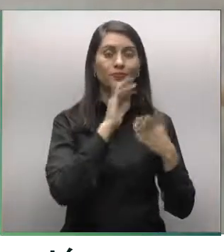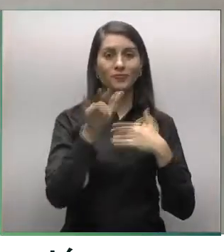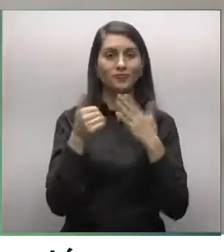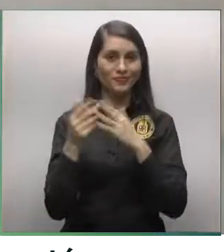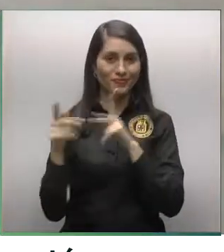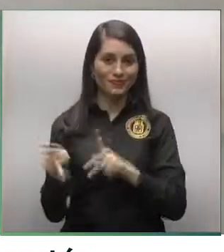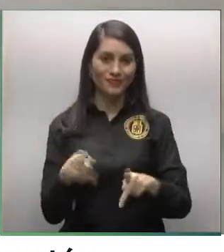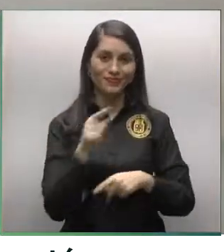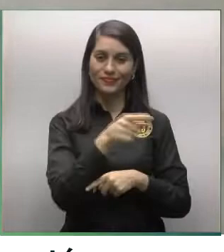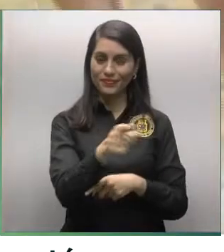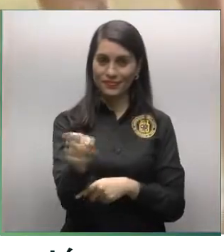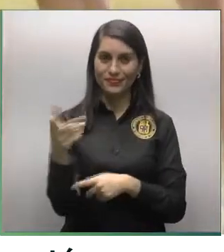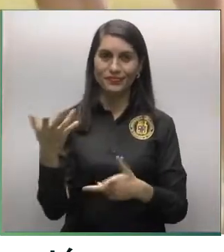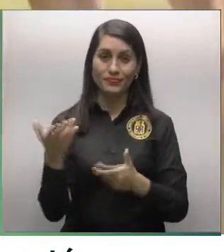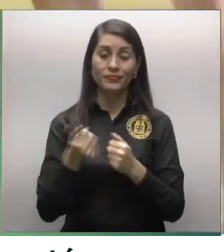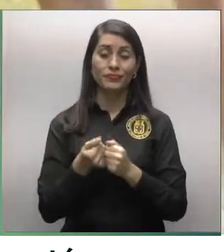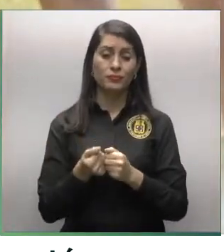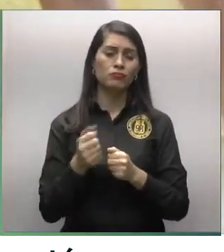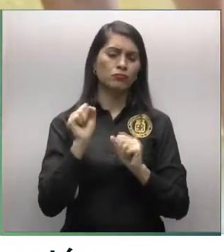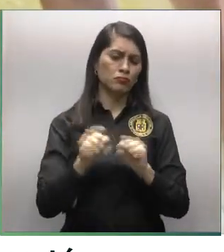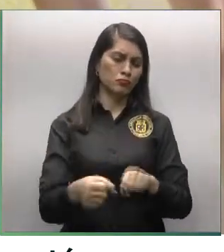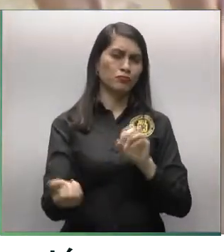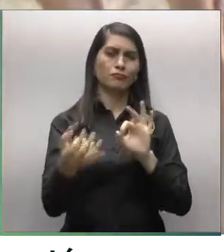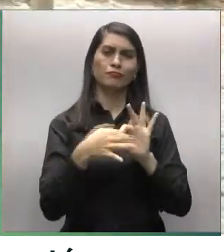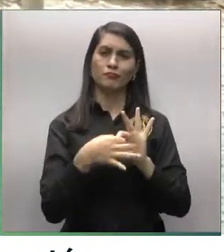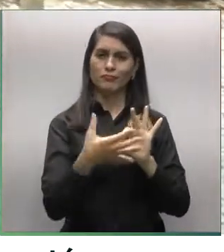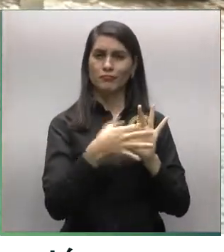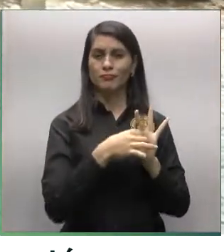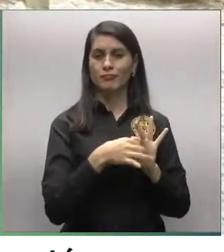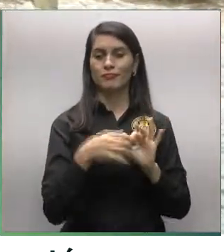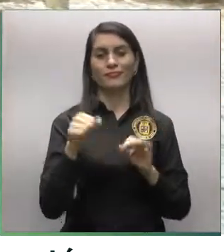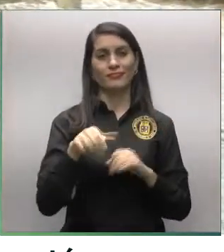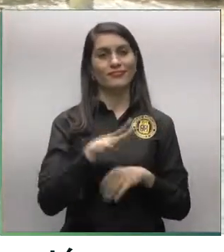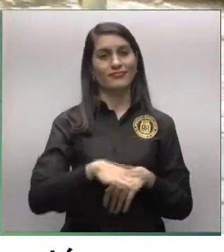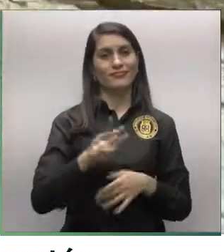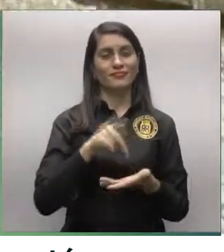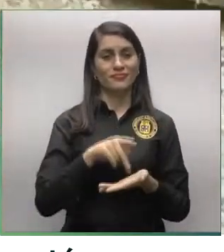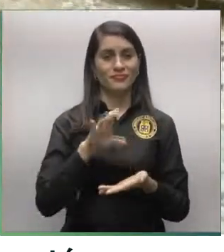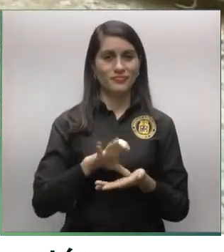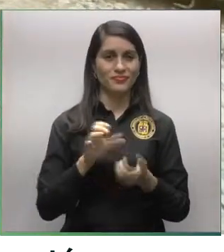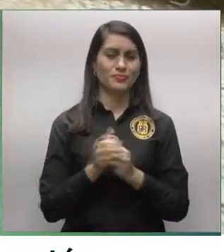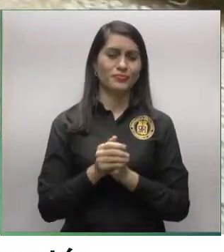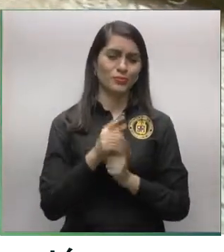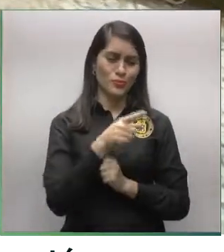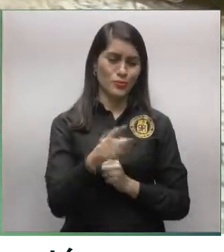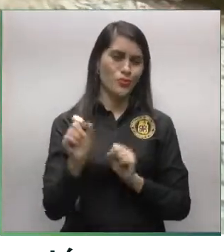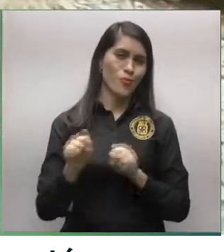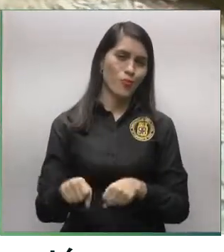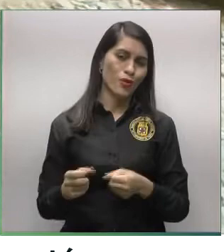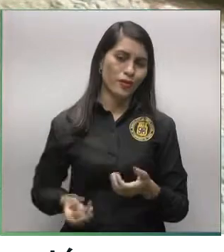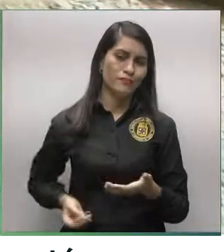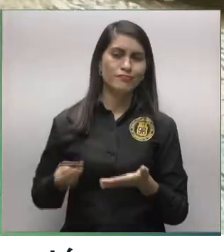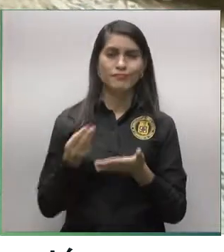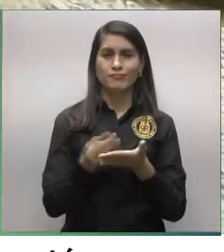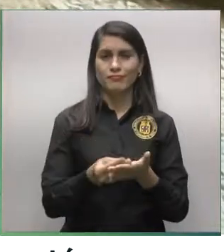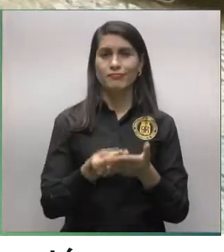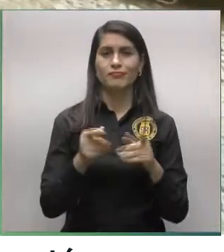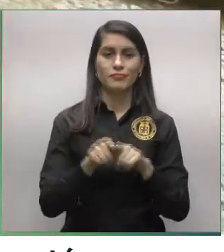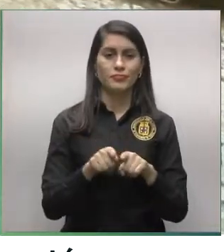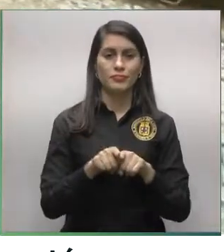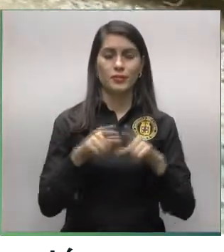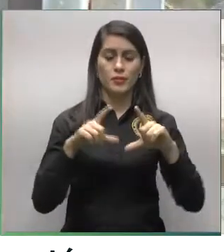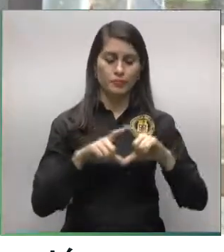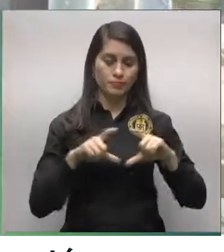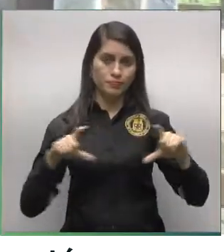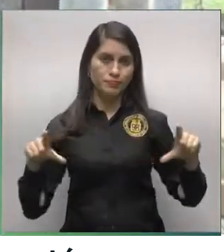a cada uno de ustedes a que sean parte del gran Güeyatón de Puerto Cortés. Usted puede hacer sus donaciones a